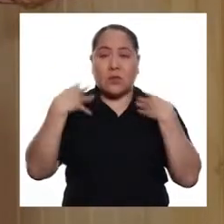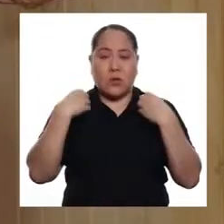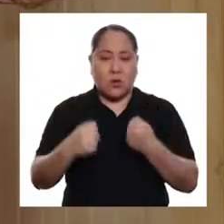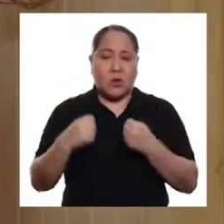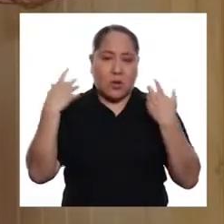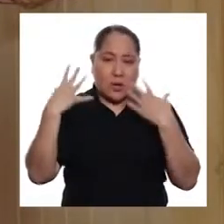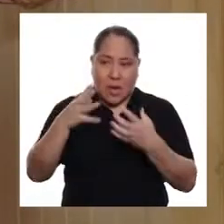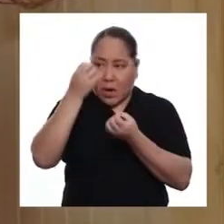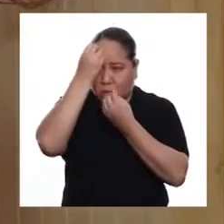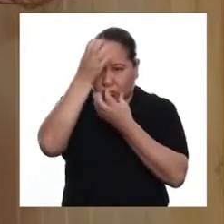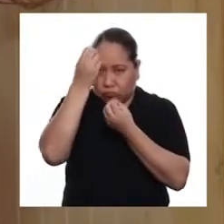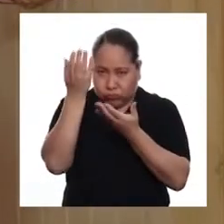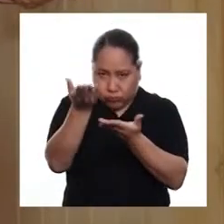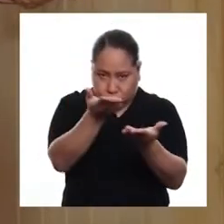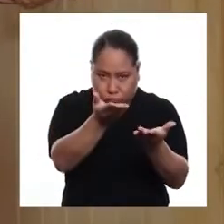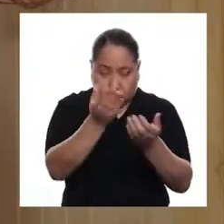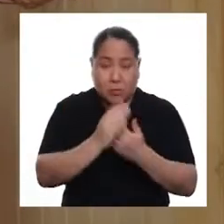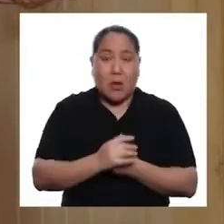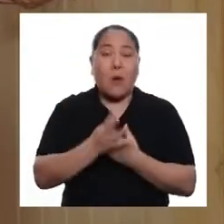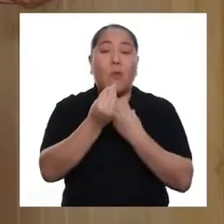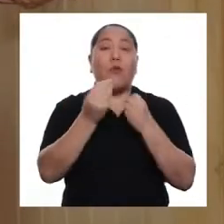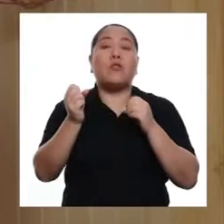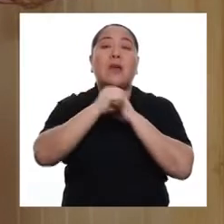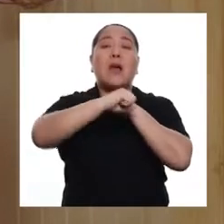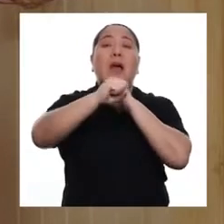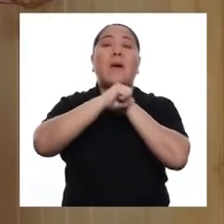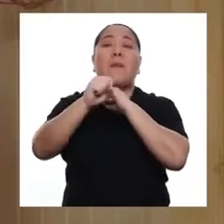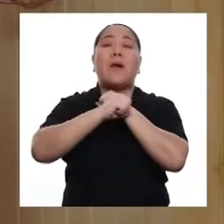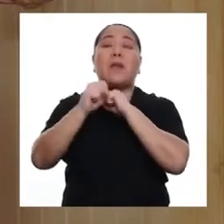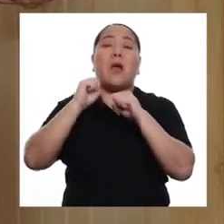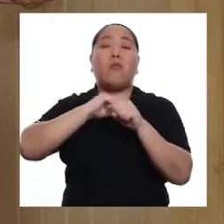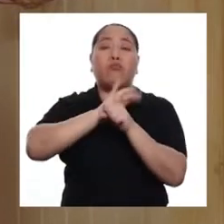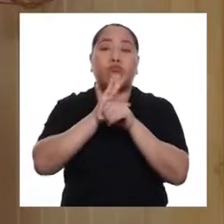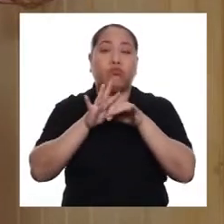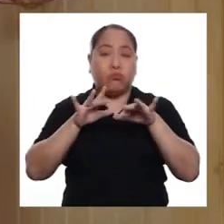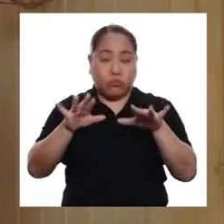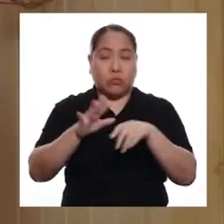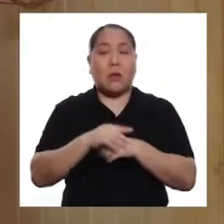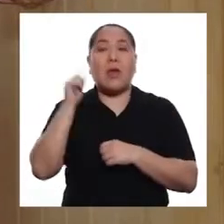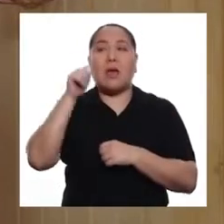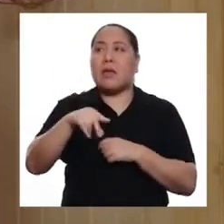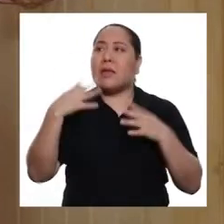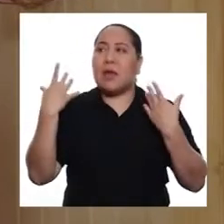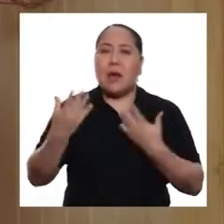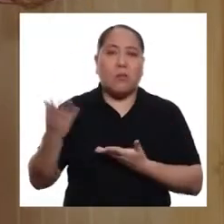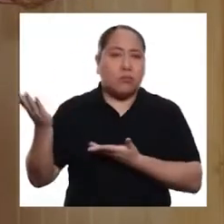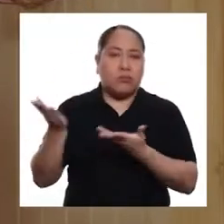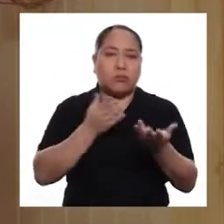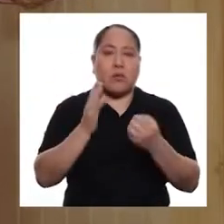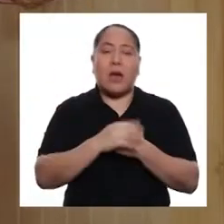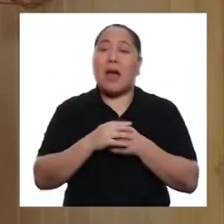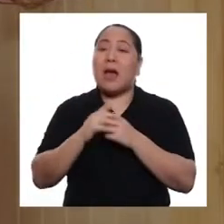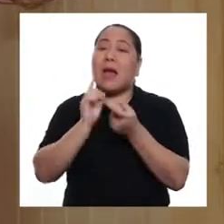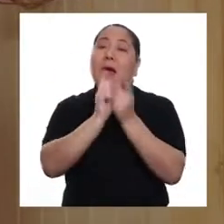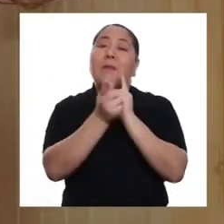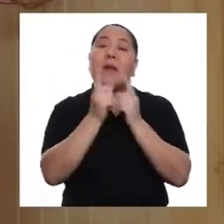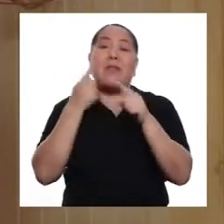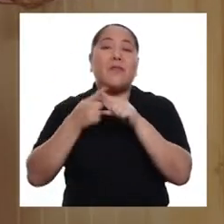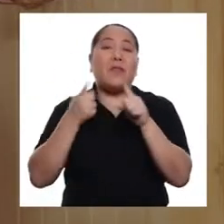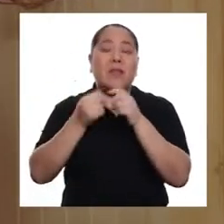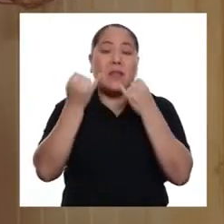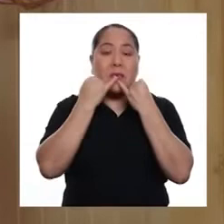salud y estar informados, muchas campañas sobre la COVID-19 han sido traducidas a